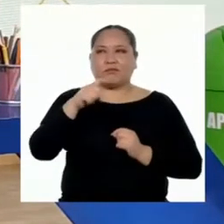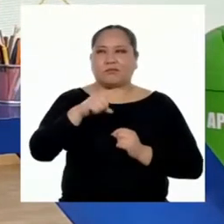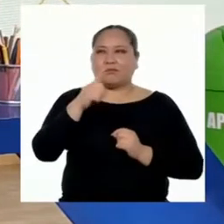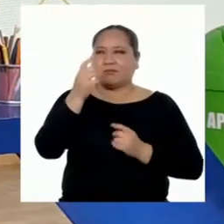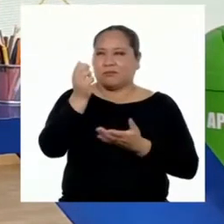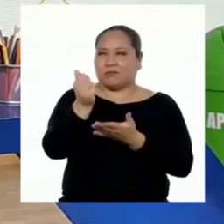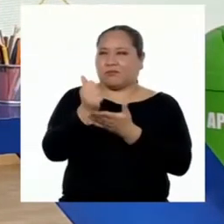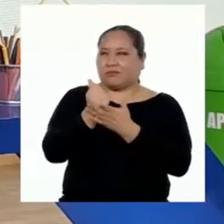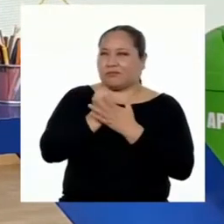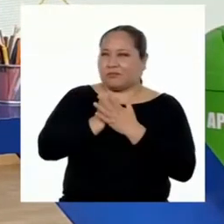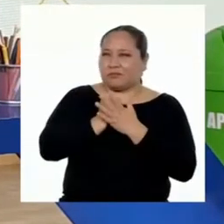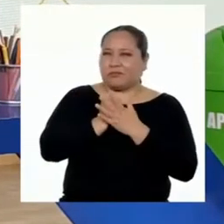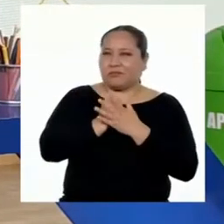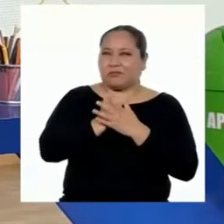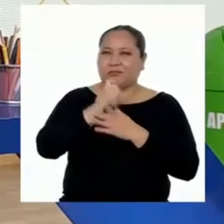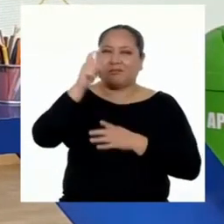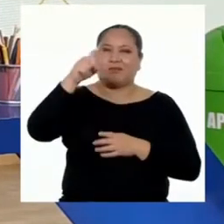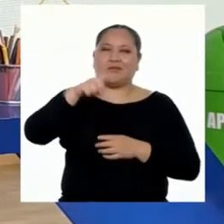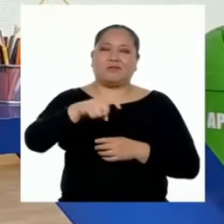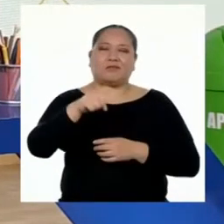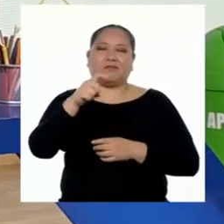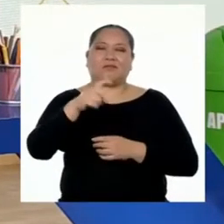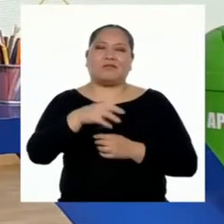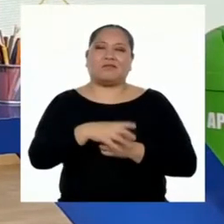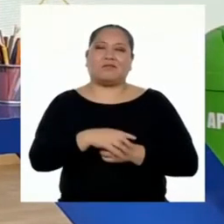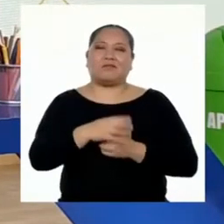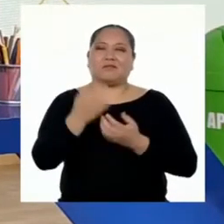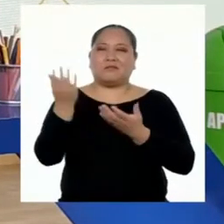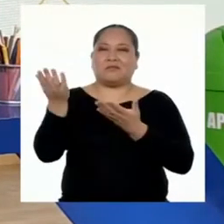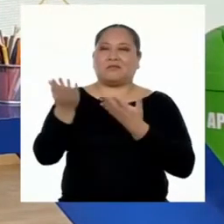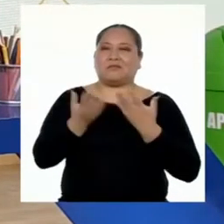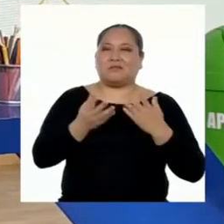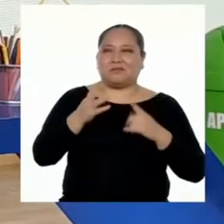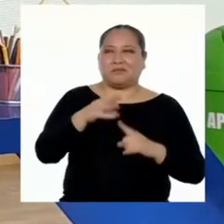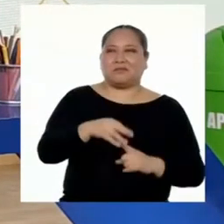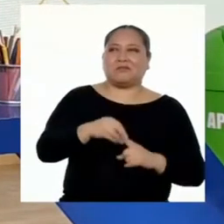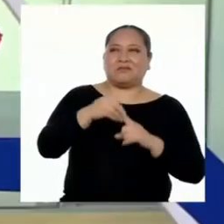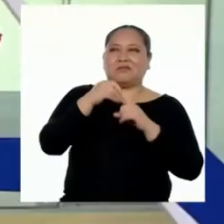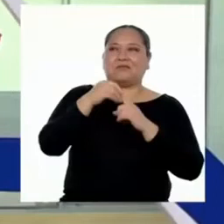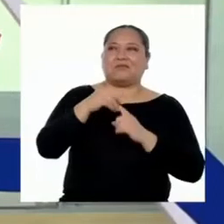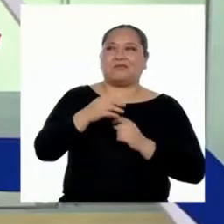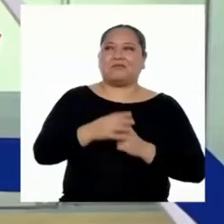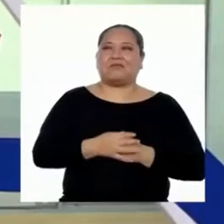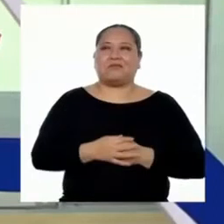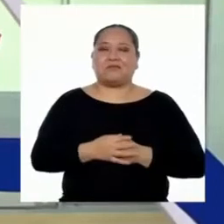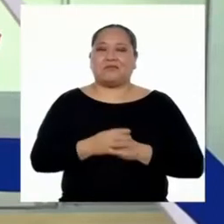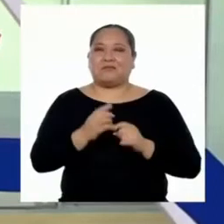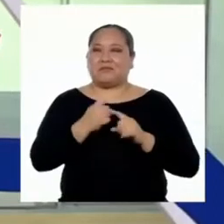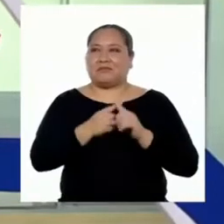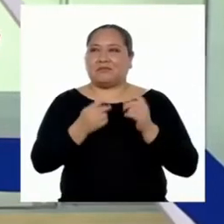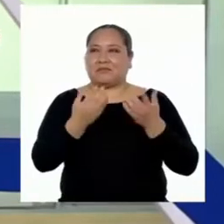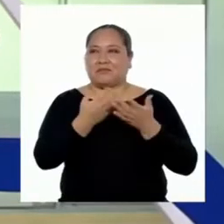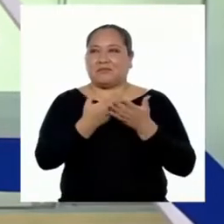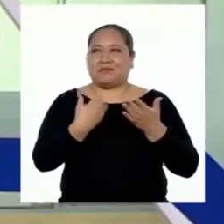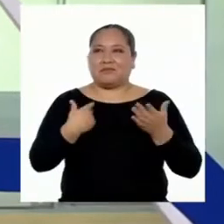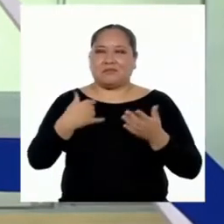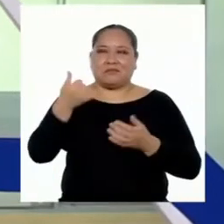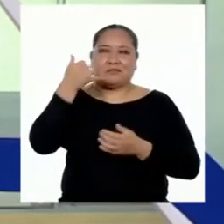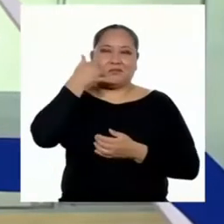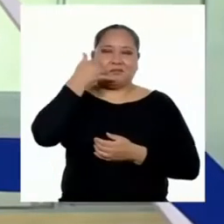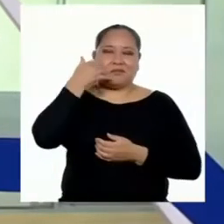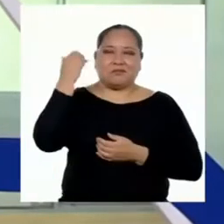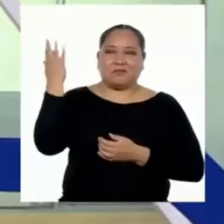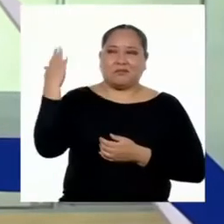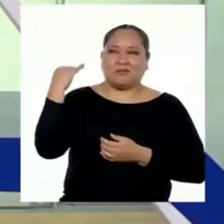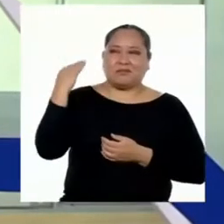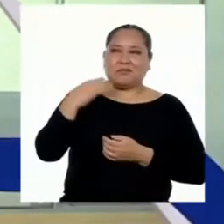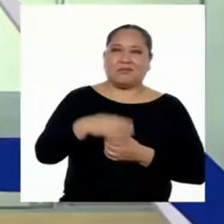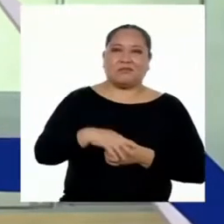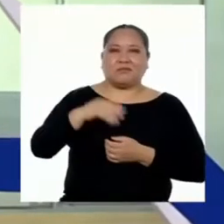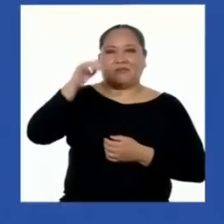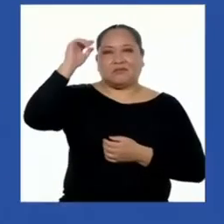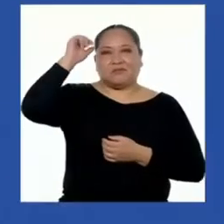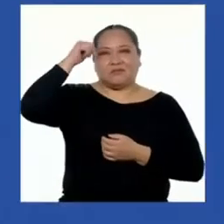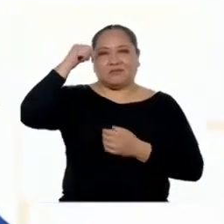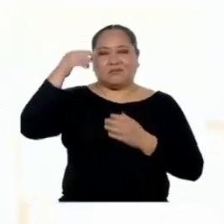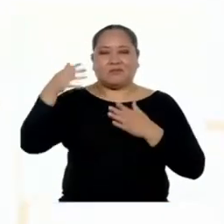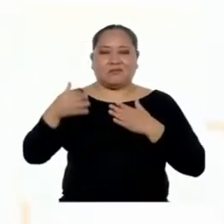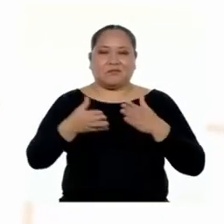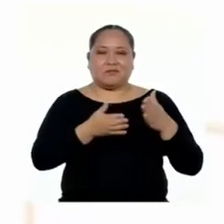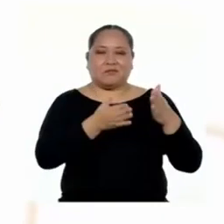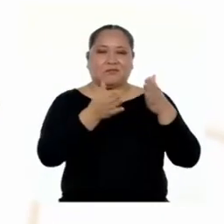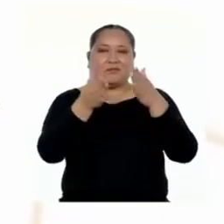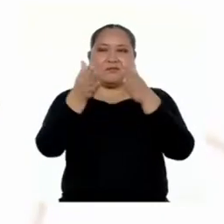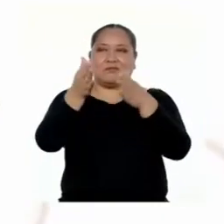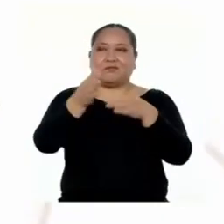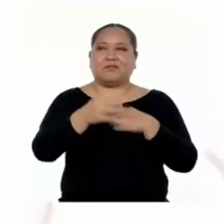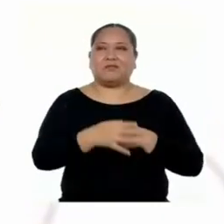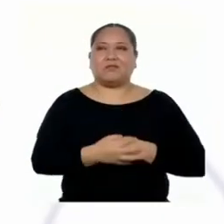una manito. Por eso tenemos a una invitada especial. Pero antes de llamarla, vamos a repasar nuestra ruta.